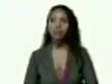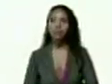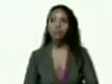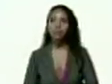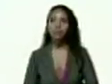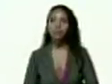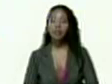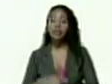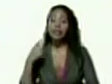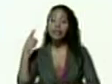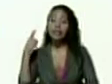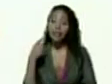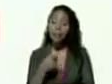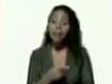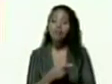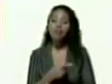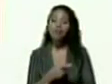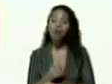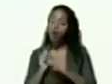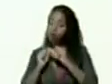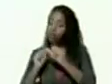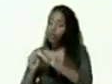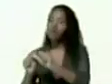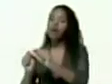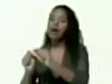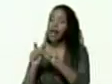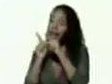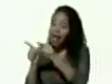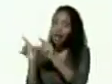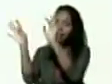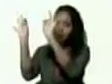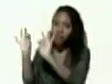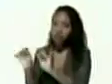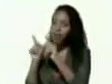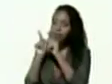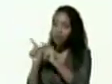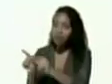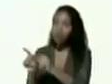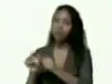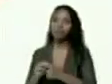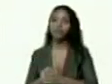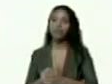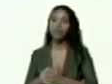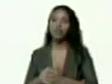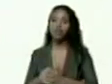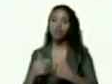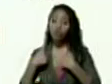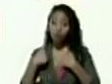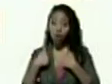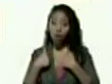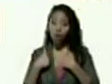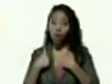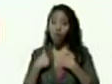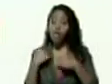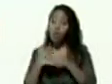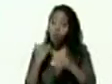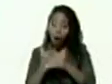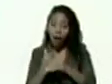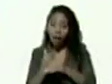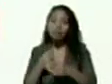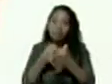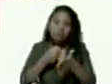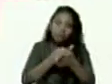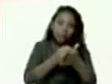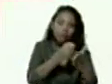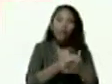debemos seguir de esa forma por eso insisto tanto Diosdado Leon Heredia